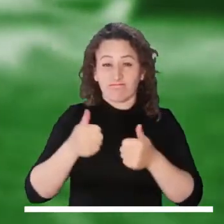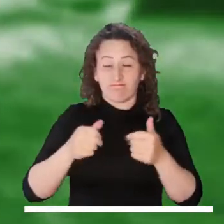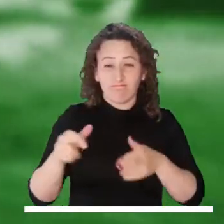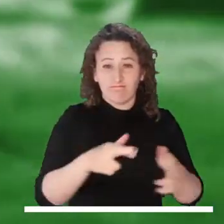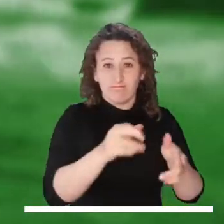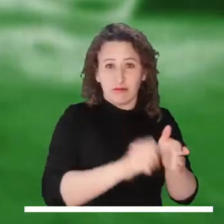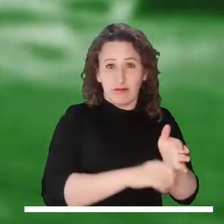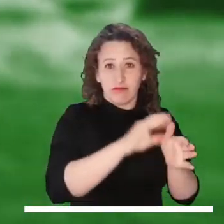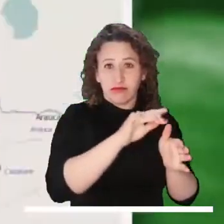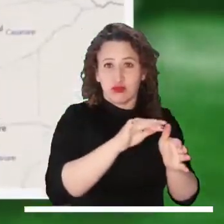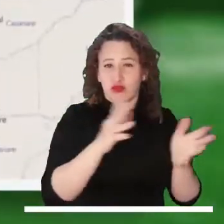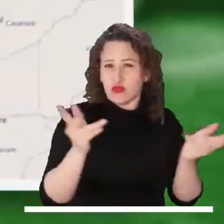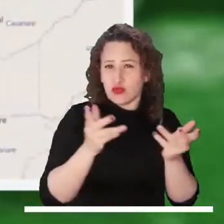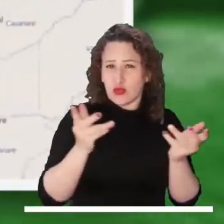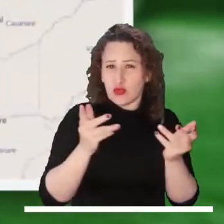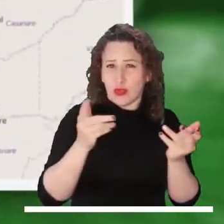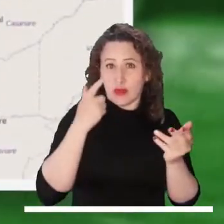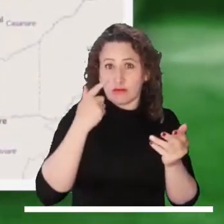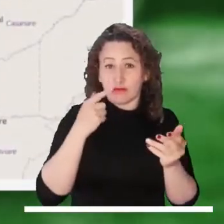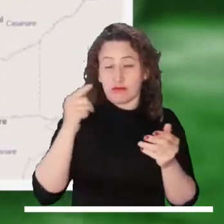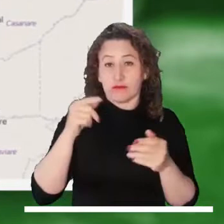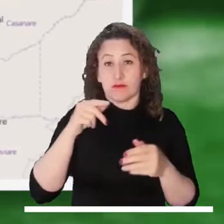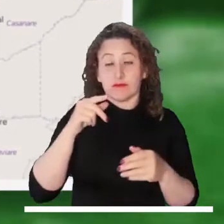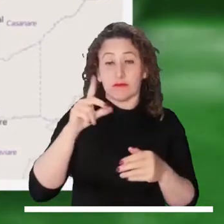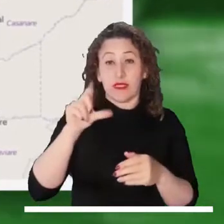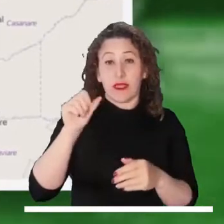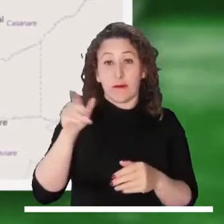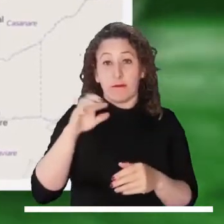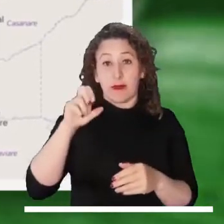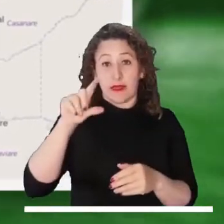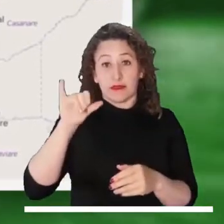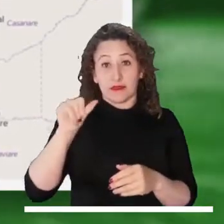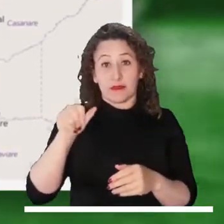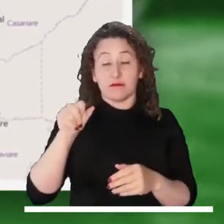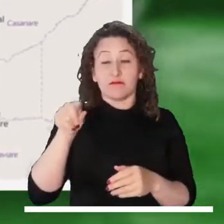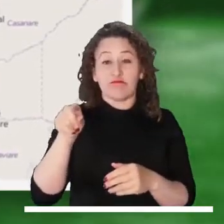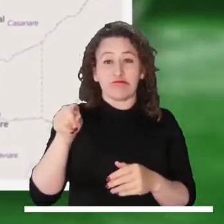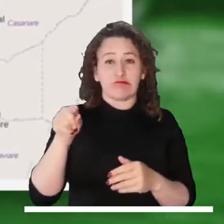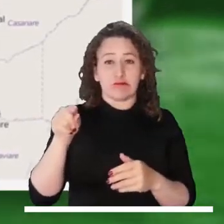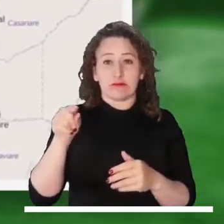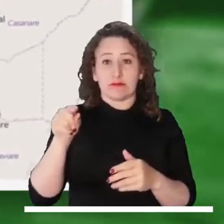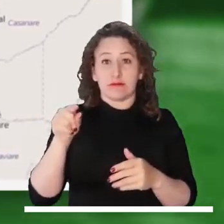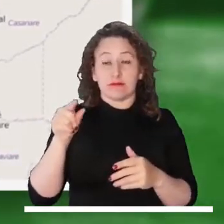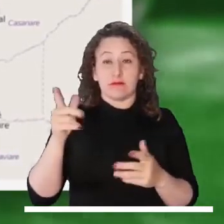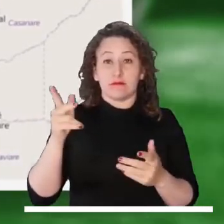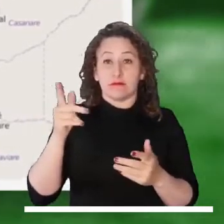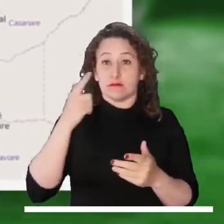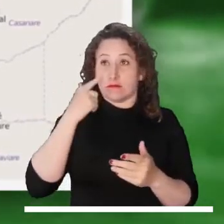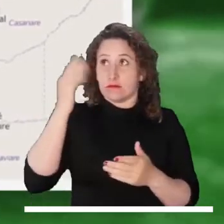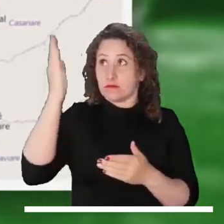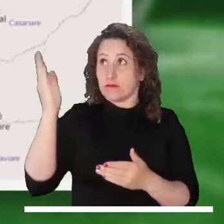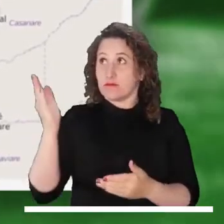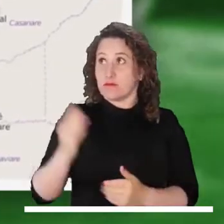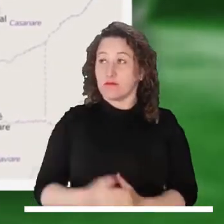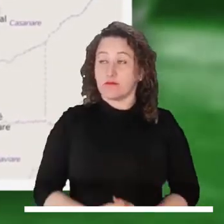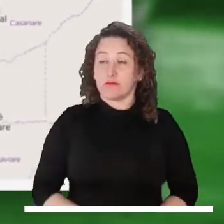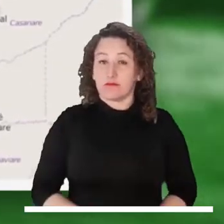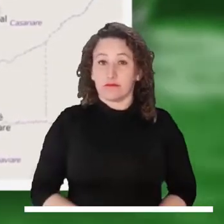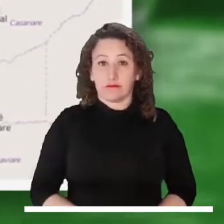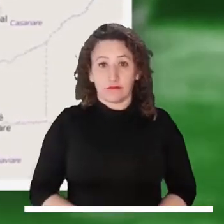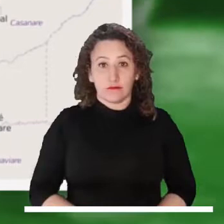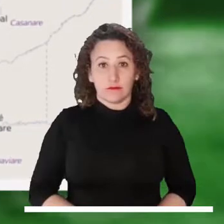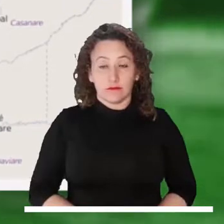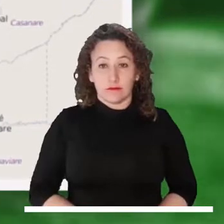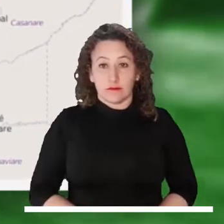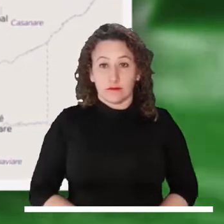creciente súbita registrada en el río Charta a la altura del sector La Playa, lo que dejó incomunicados a los municipios de Matanza, Suratá y